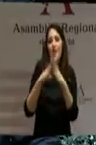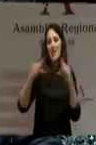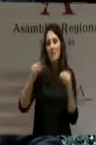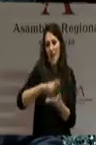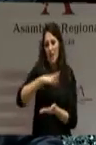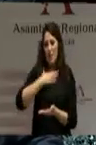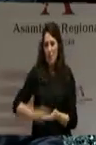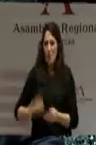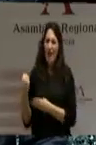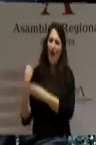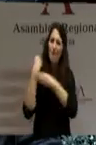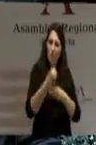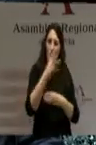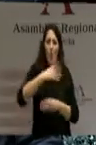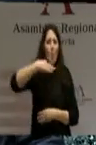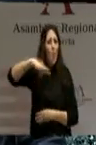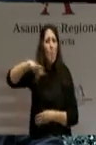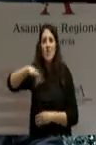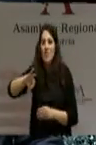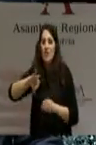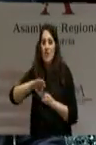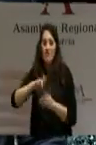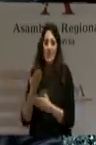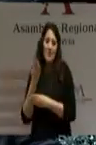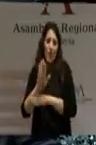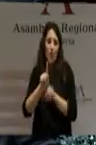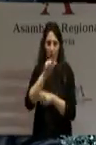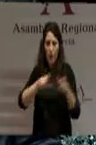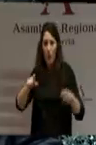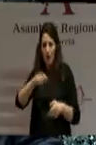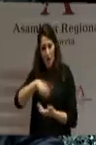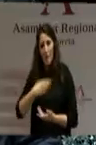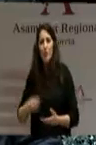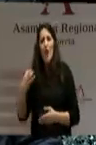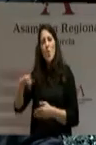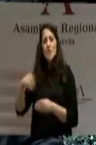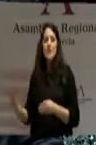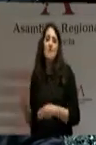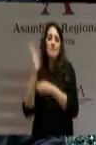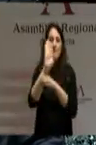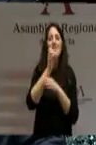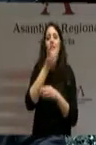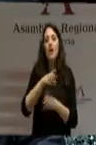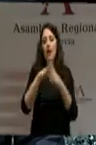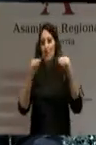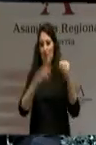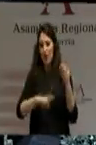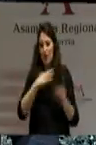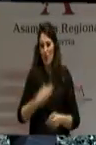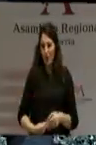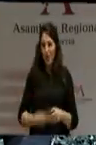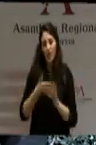que es la única representación legítima de los ciudadanos. Y eso le da solidez,